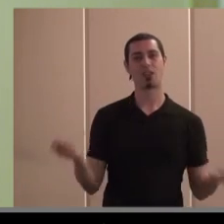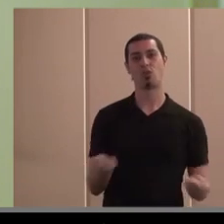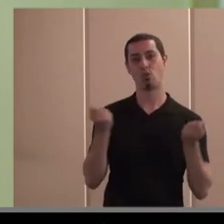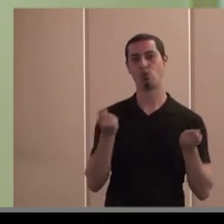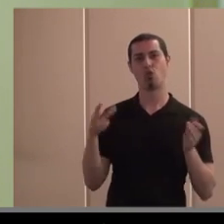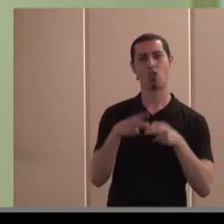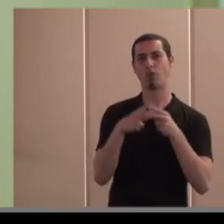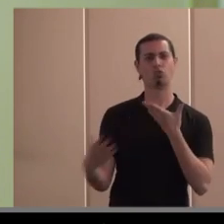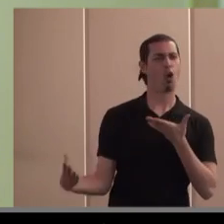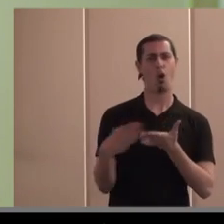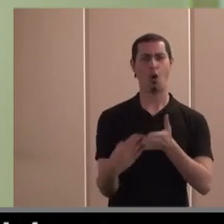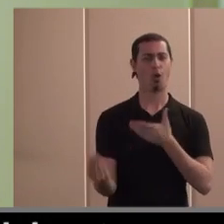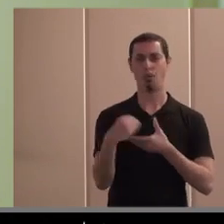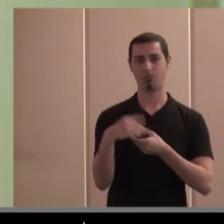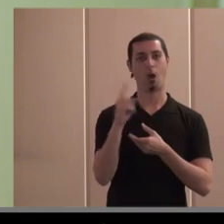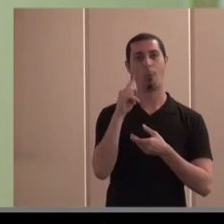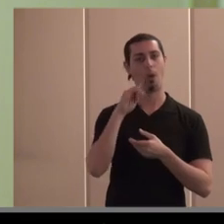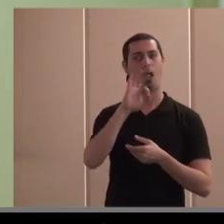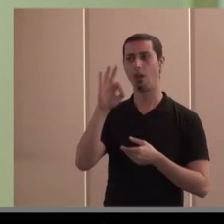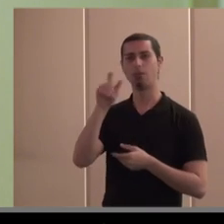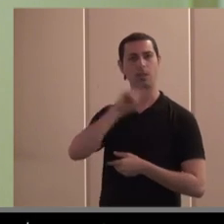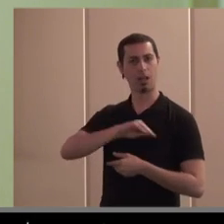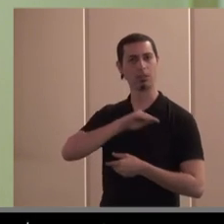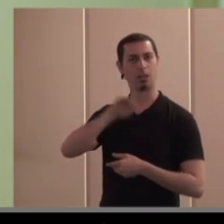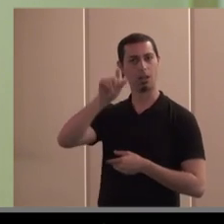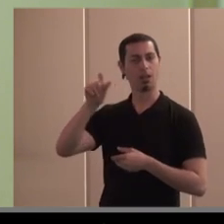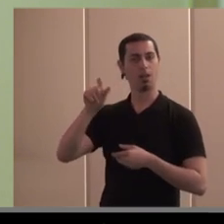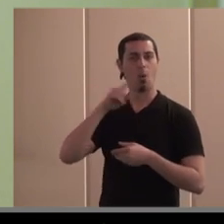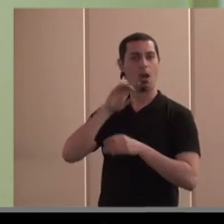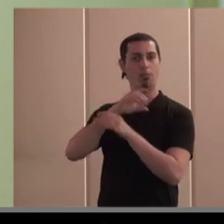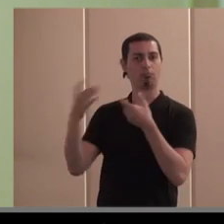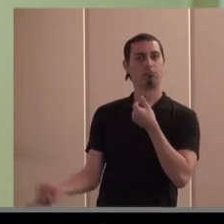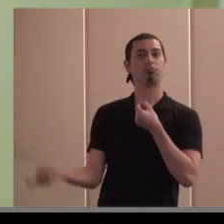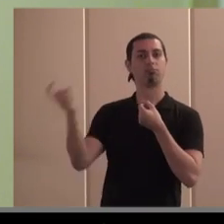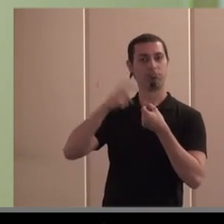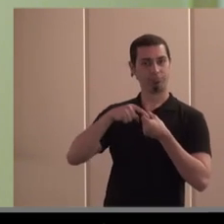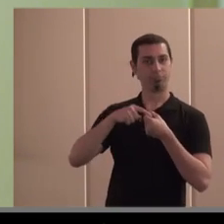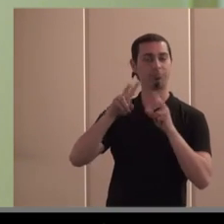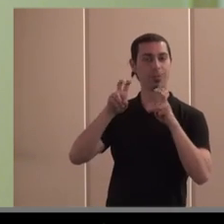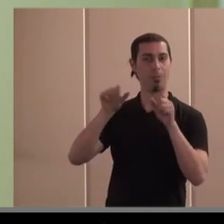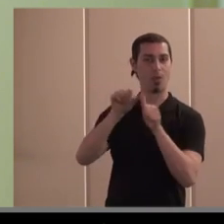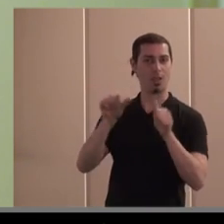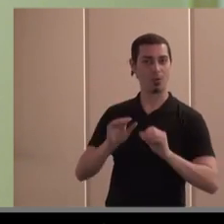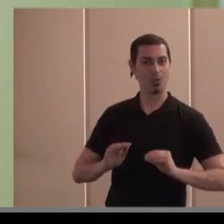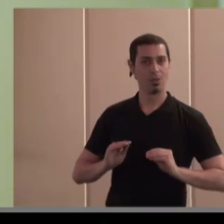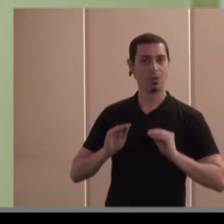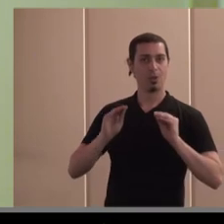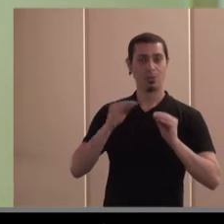incluido, pero sí que hay una pata importantísima de todo el sector de la discapacidad que sí está asociado en su globalidad en